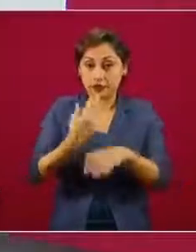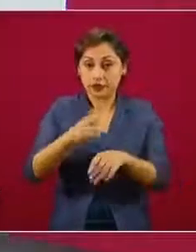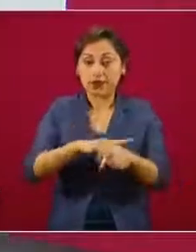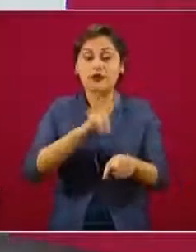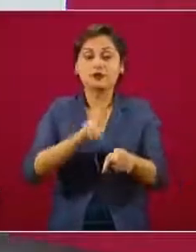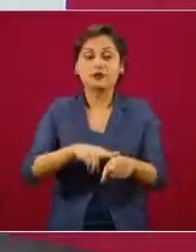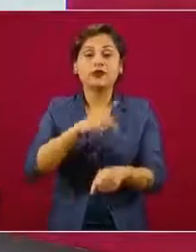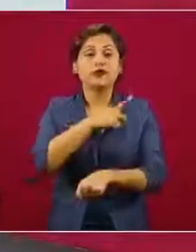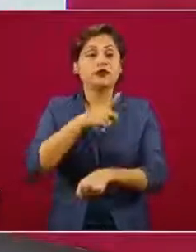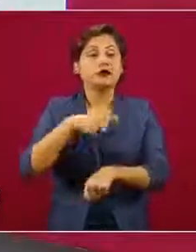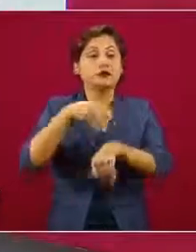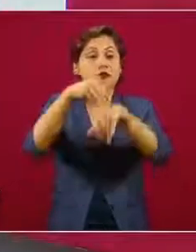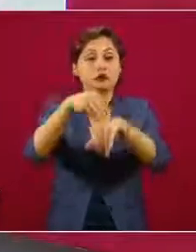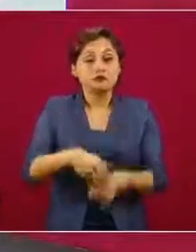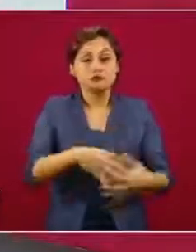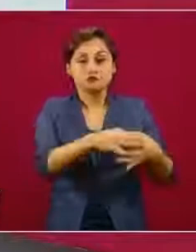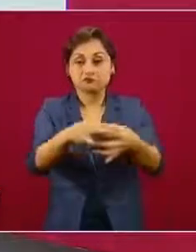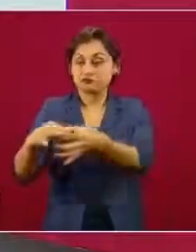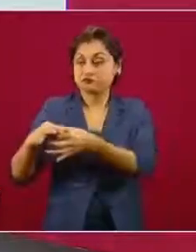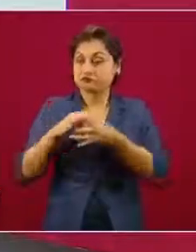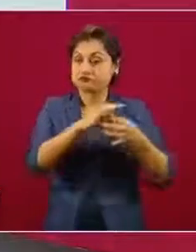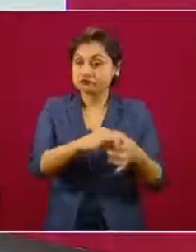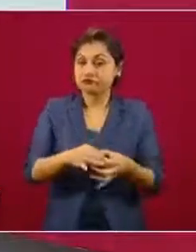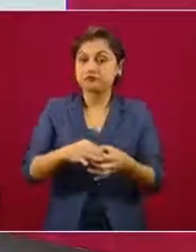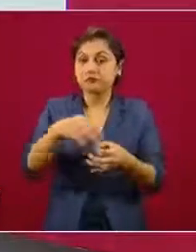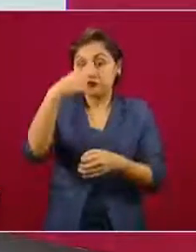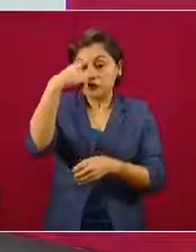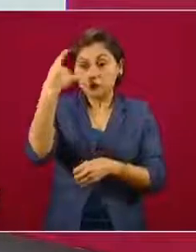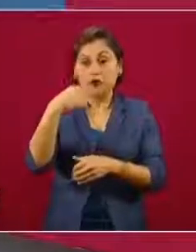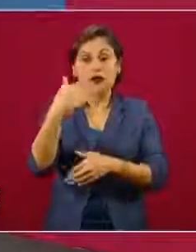parte en este seguro retorno a la nueva normalidad.